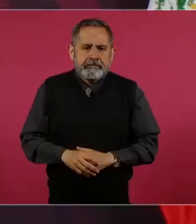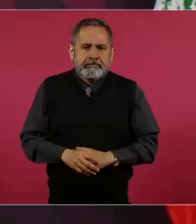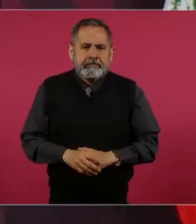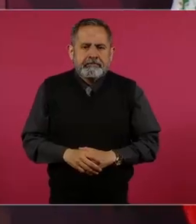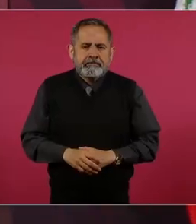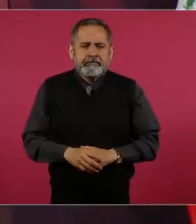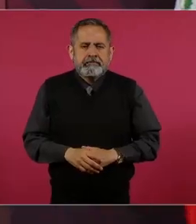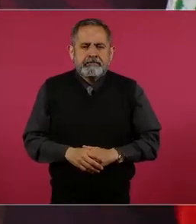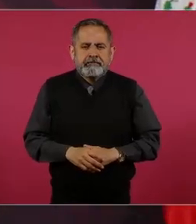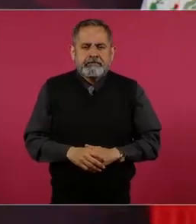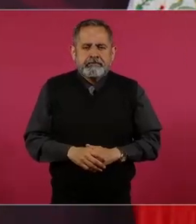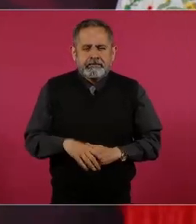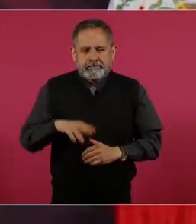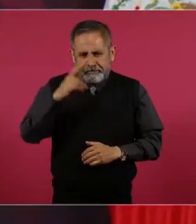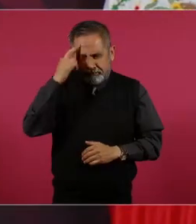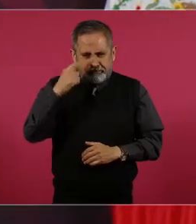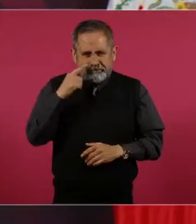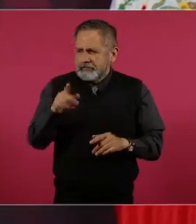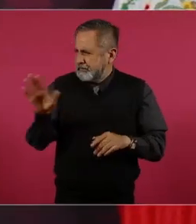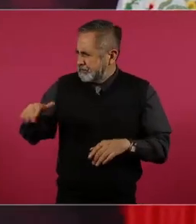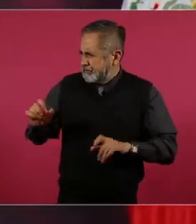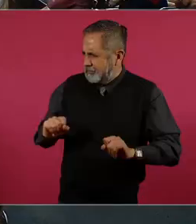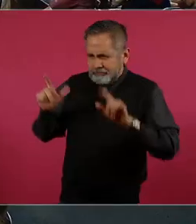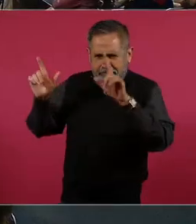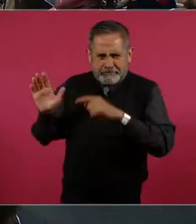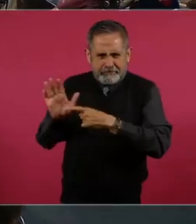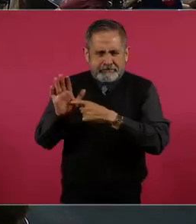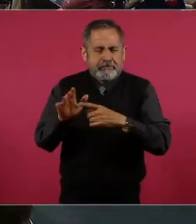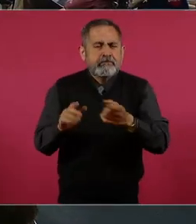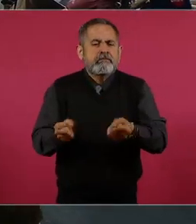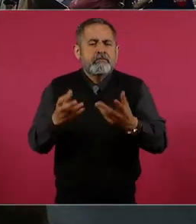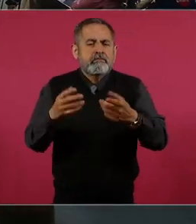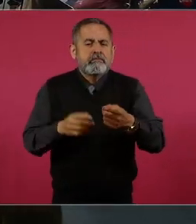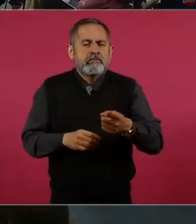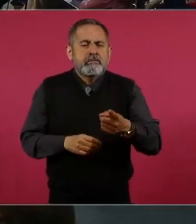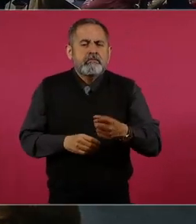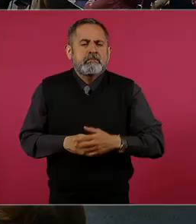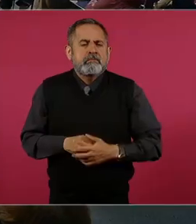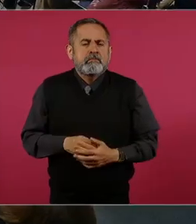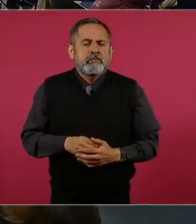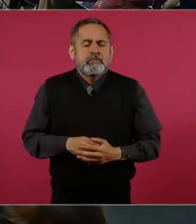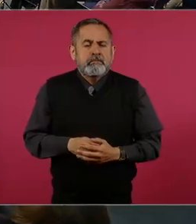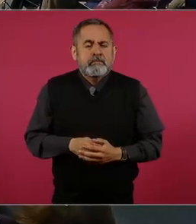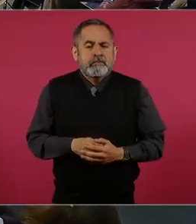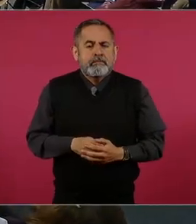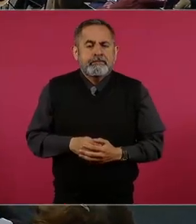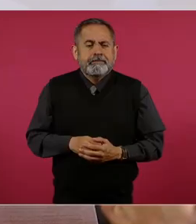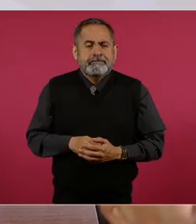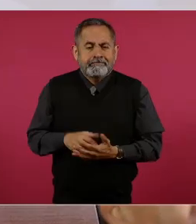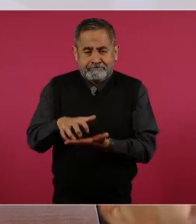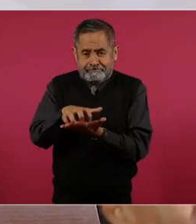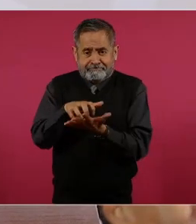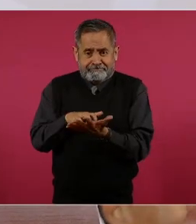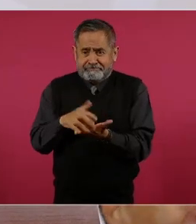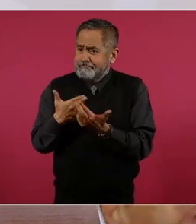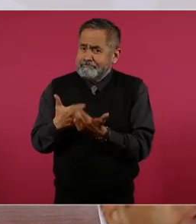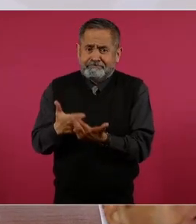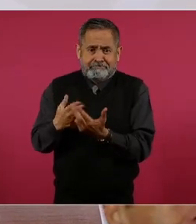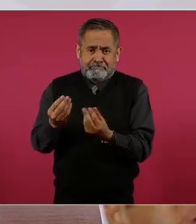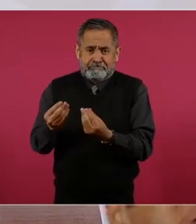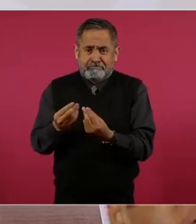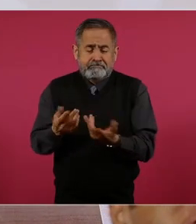si ustedes ven, a ver si… ¿Cuánto nos ha significado,